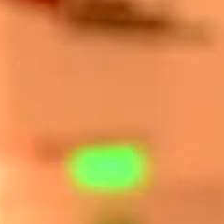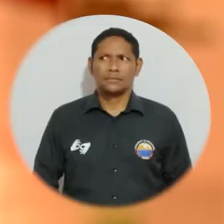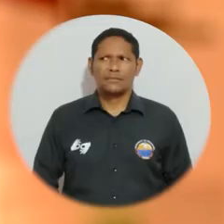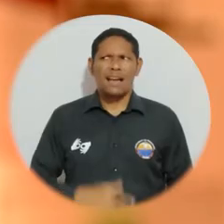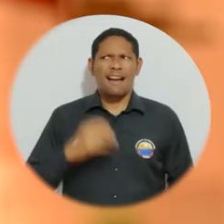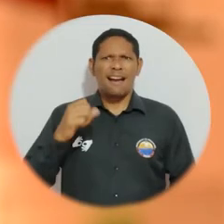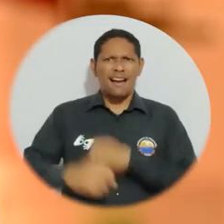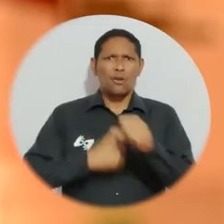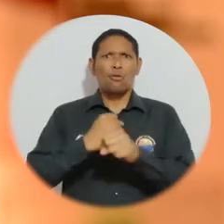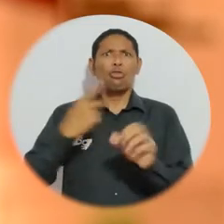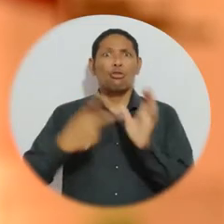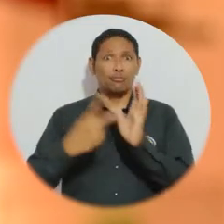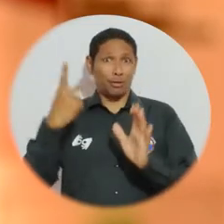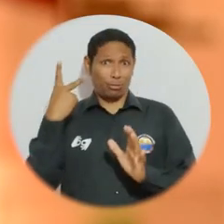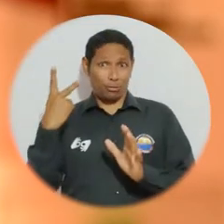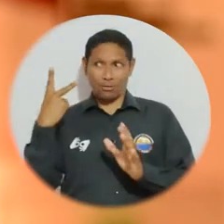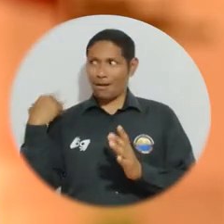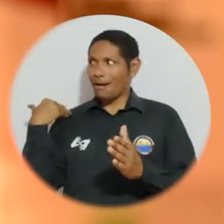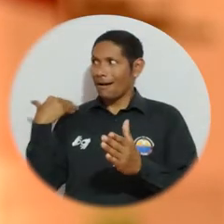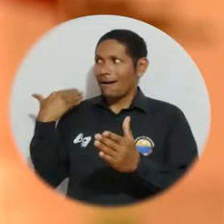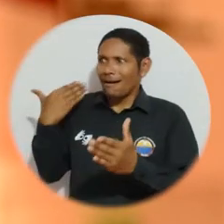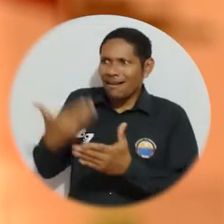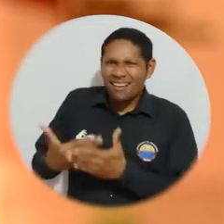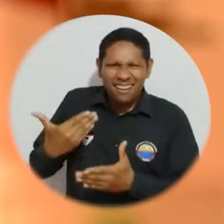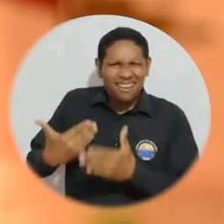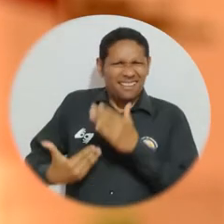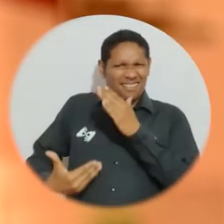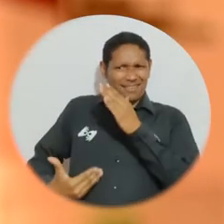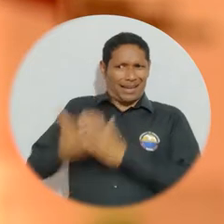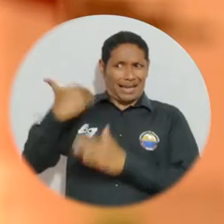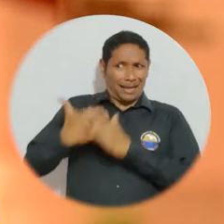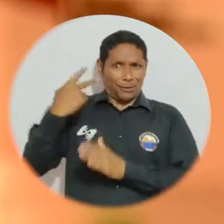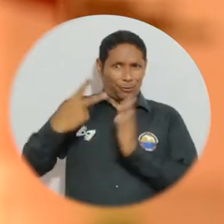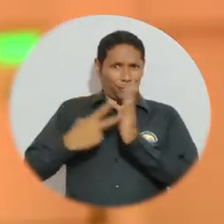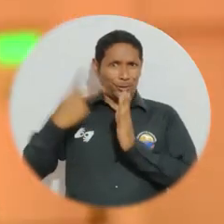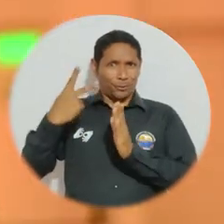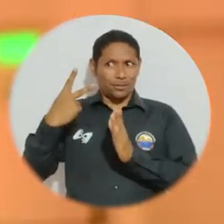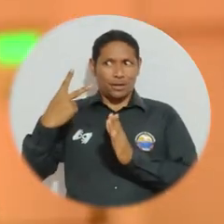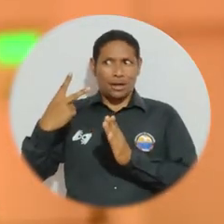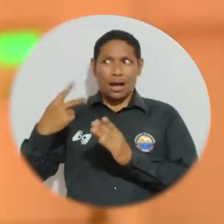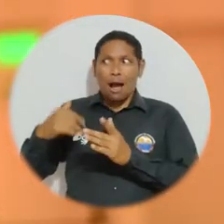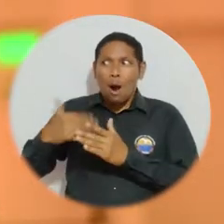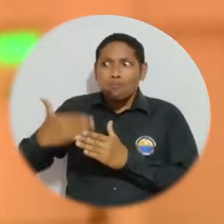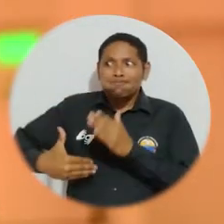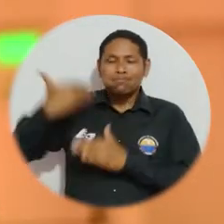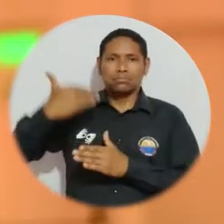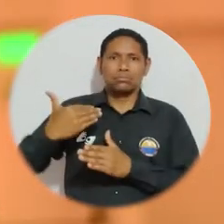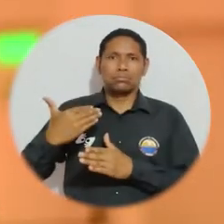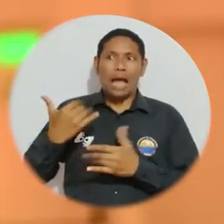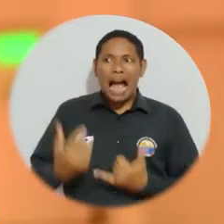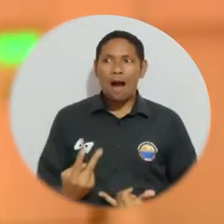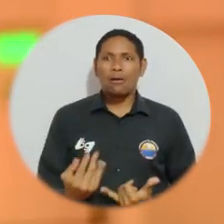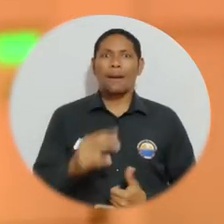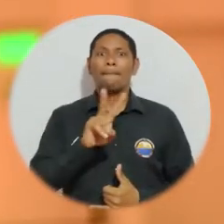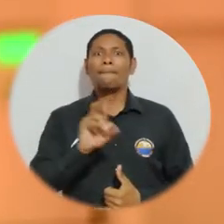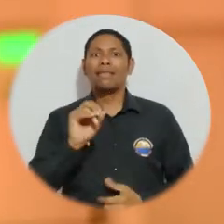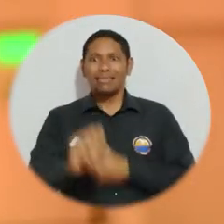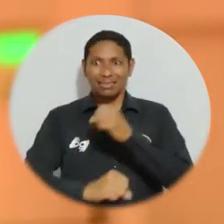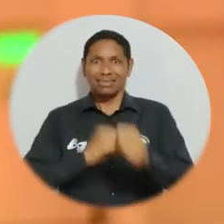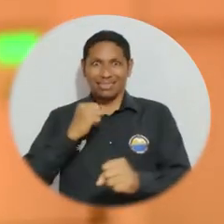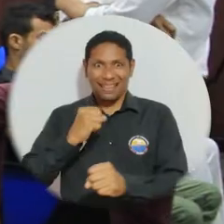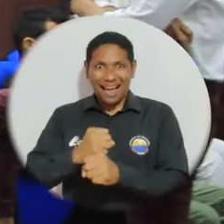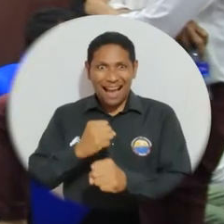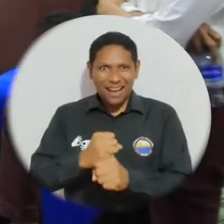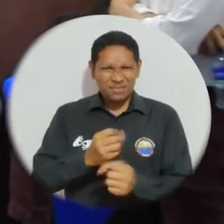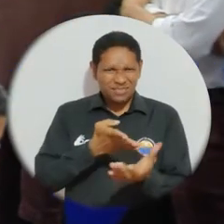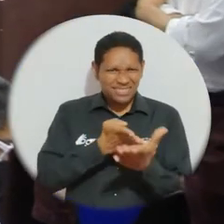Fue en el año 2002 que el Programa de Cine y Audiovisuales de la Universidad del Magdalena inició. Con ocasión de los 20 años del